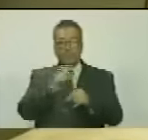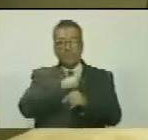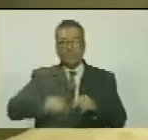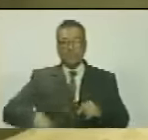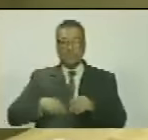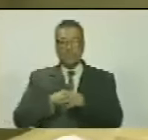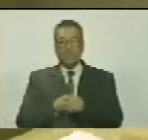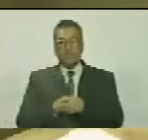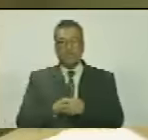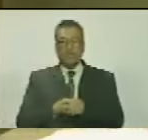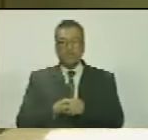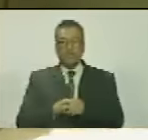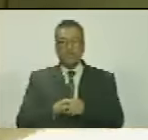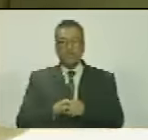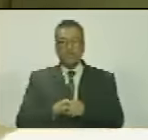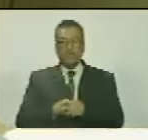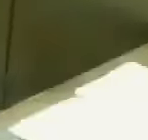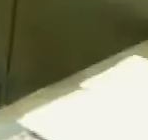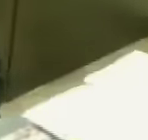presidente.